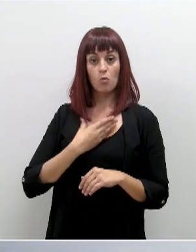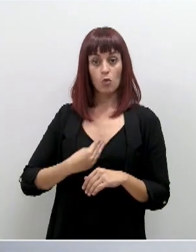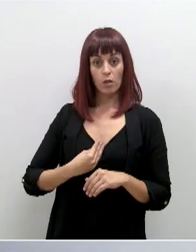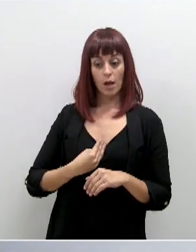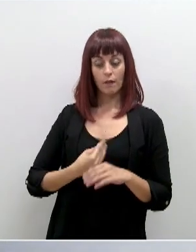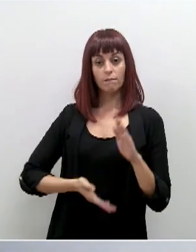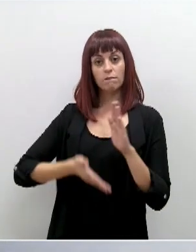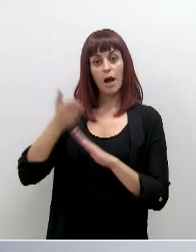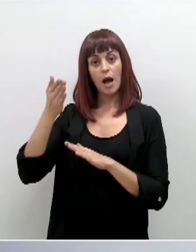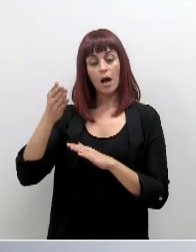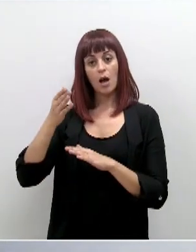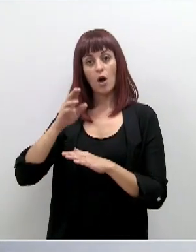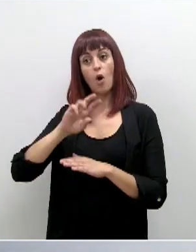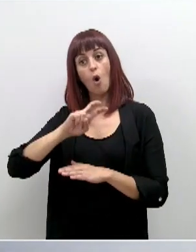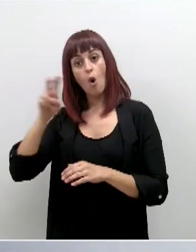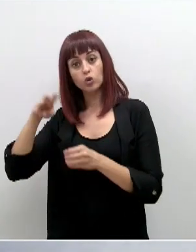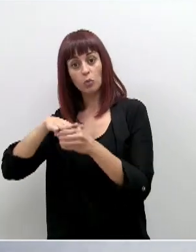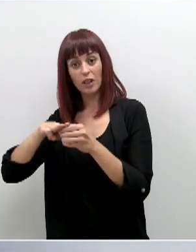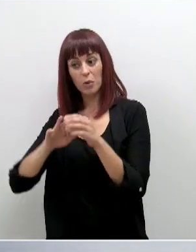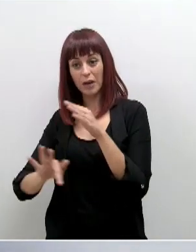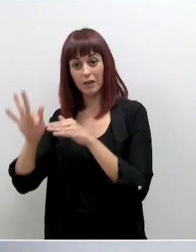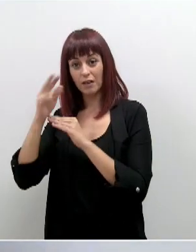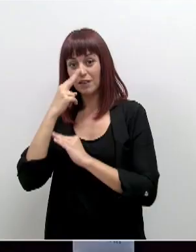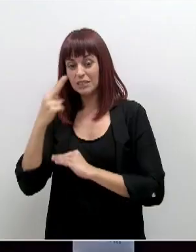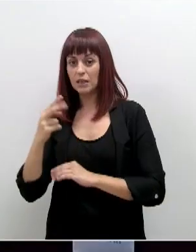municipio de la región a otro para esta cuestión.